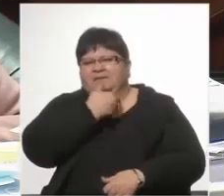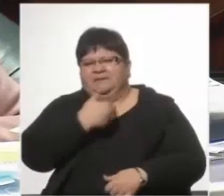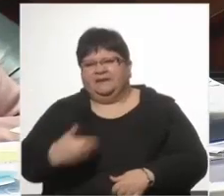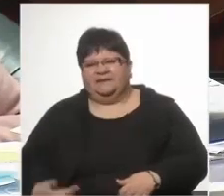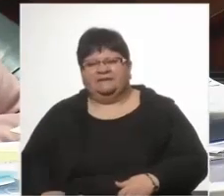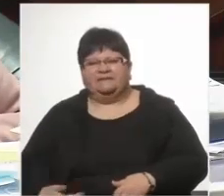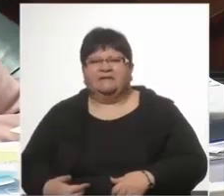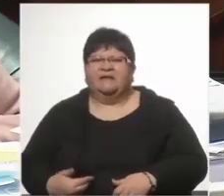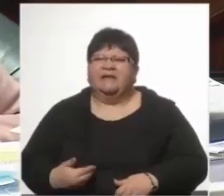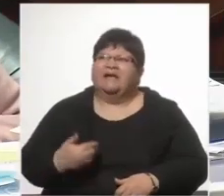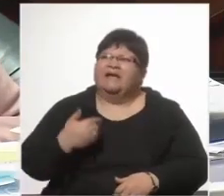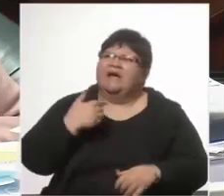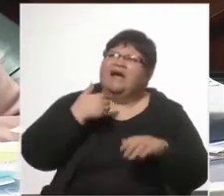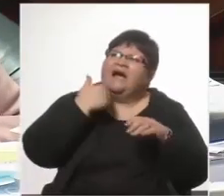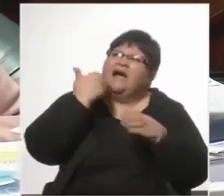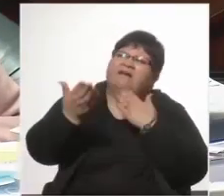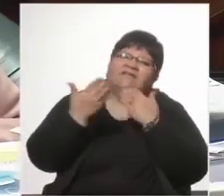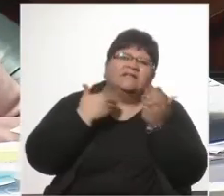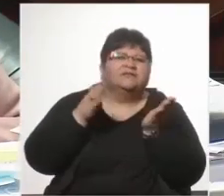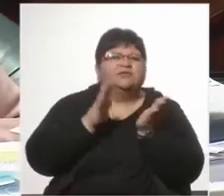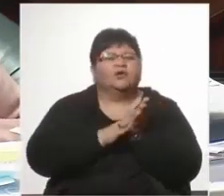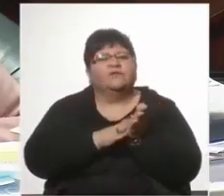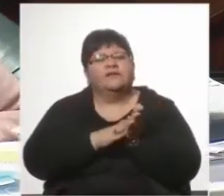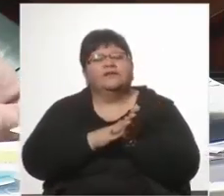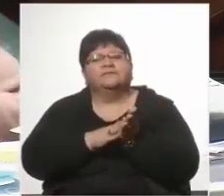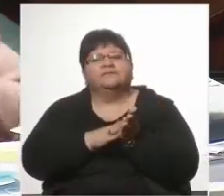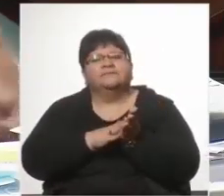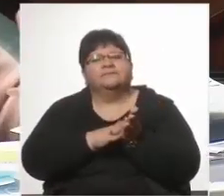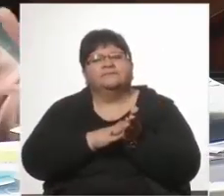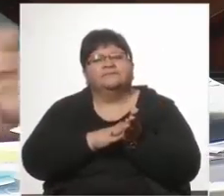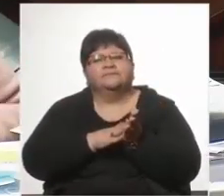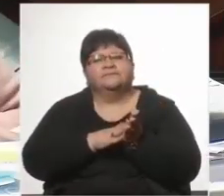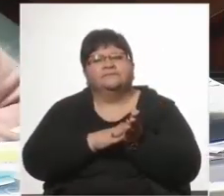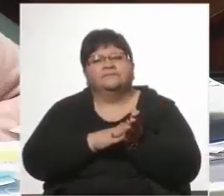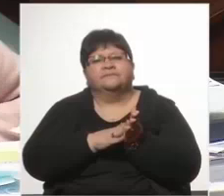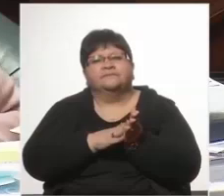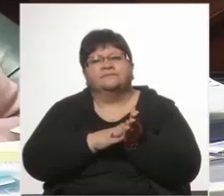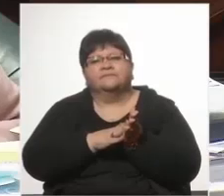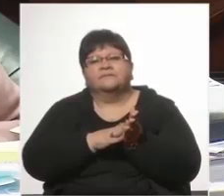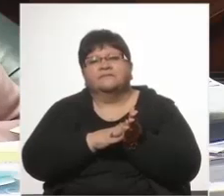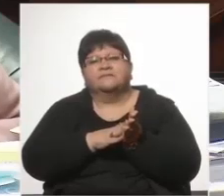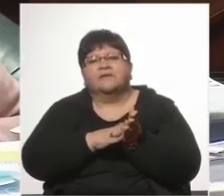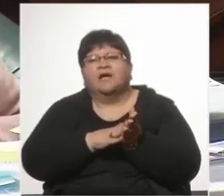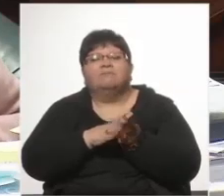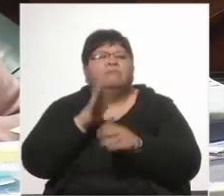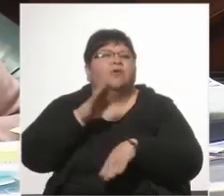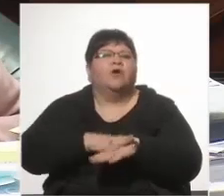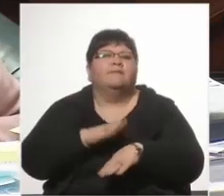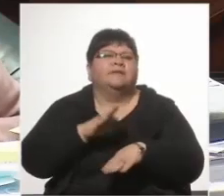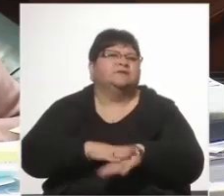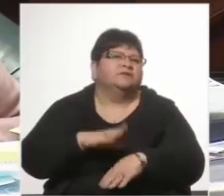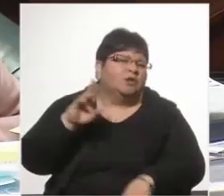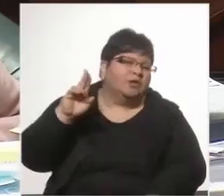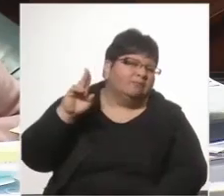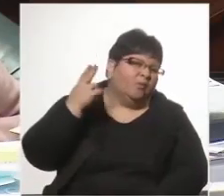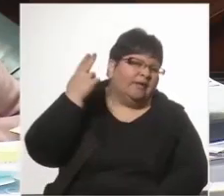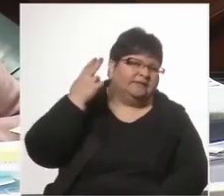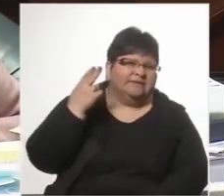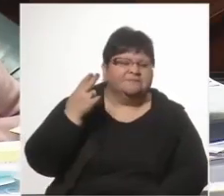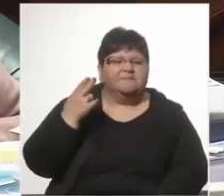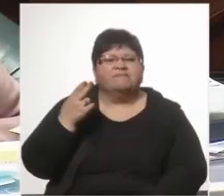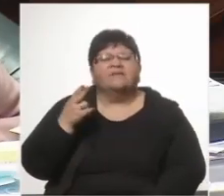estado de prácticamente fallecido del ministro Menéndez. Estaban cuidados